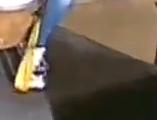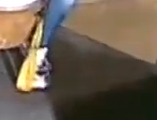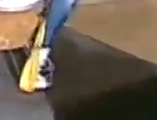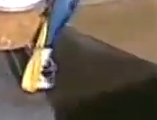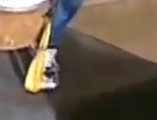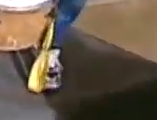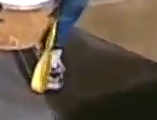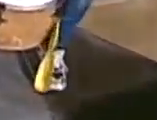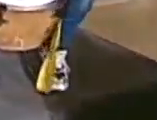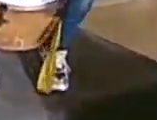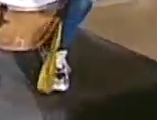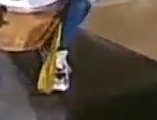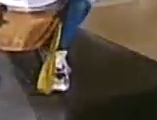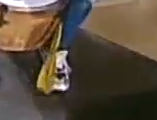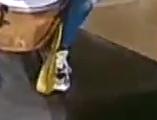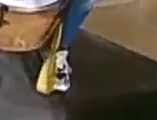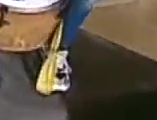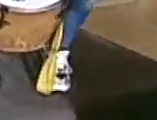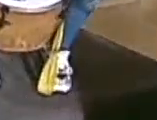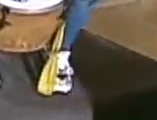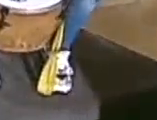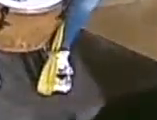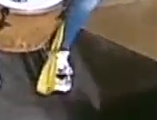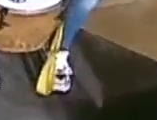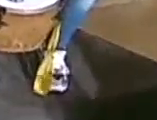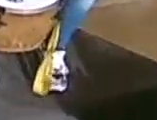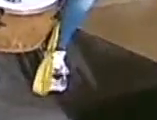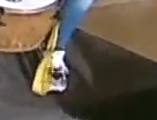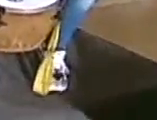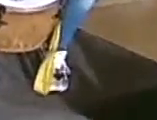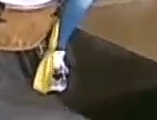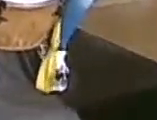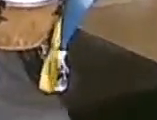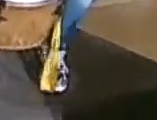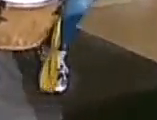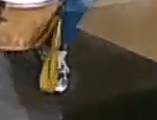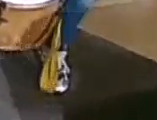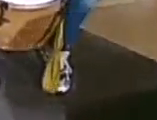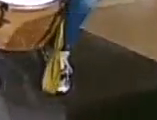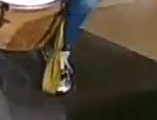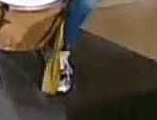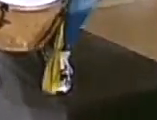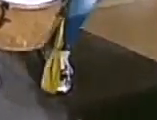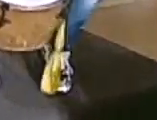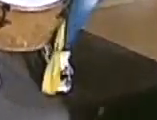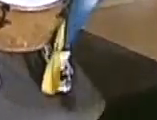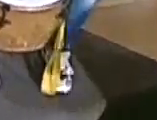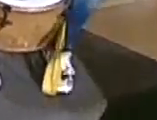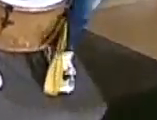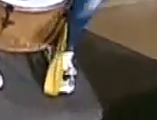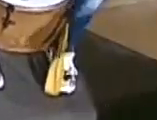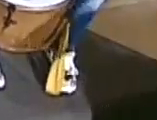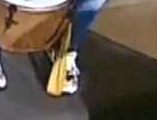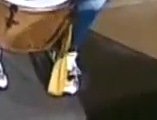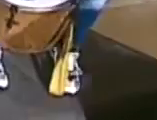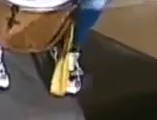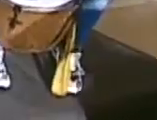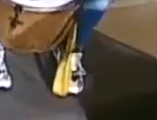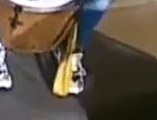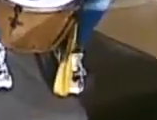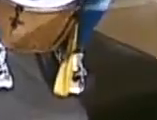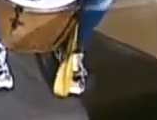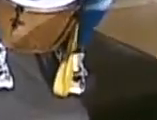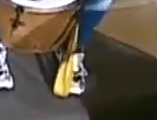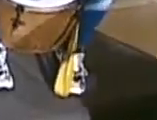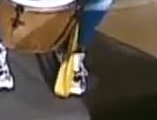esta mañana en el monte estaba llorando la goa esta mañana en el